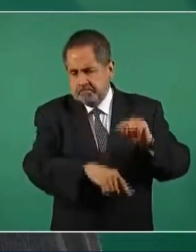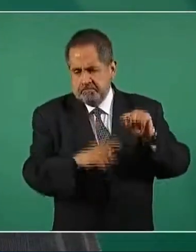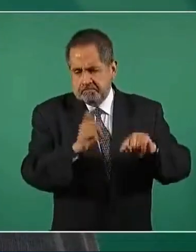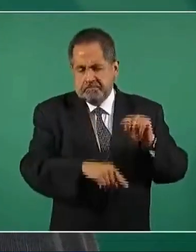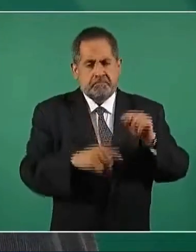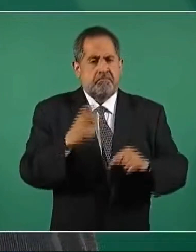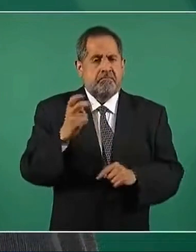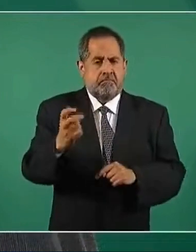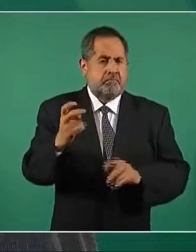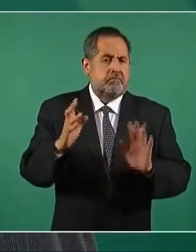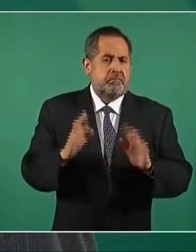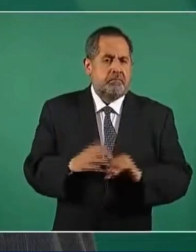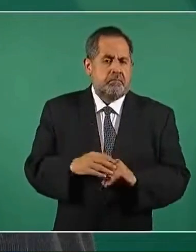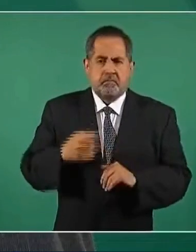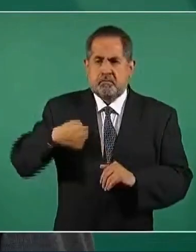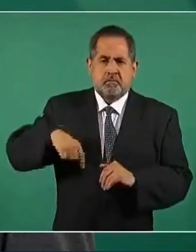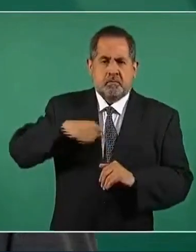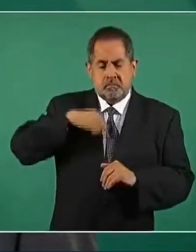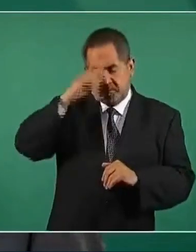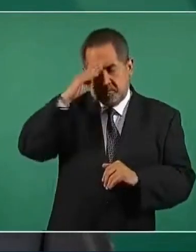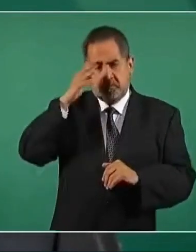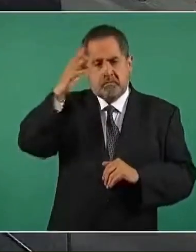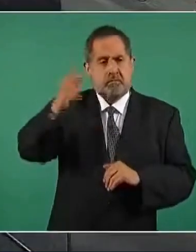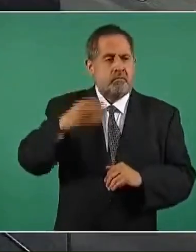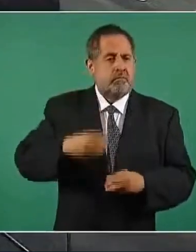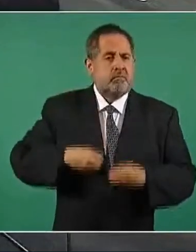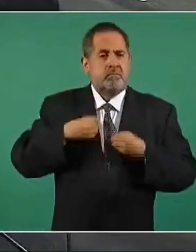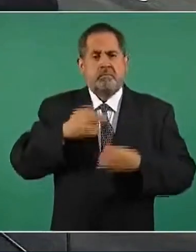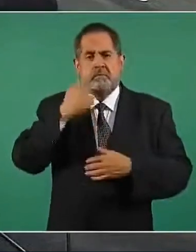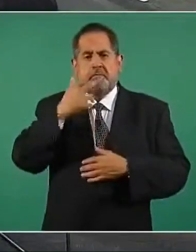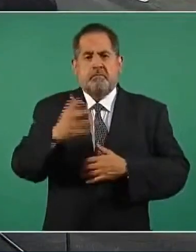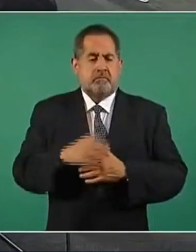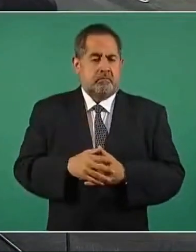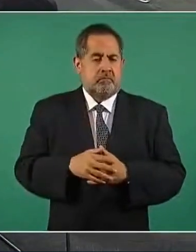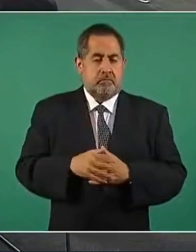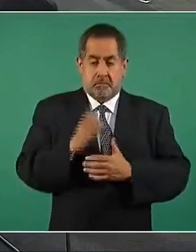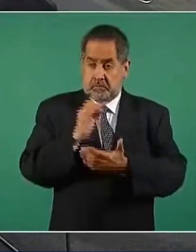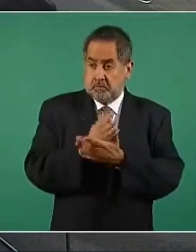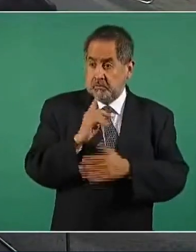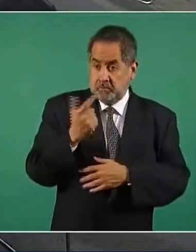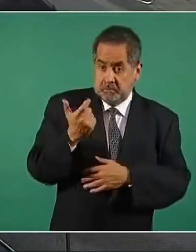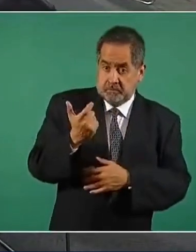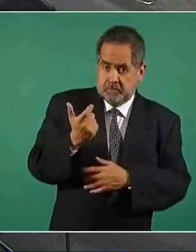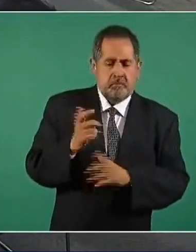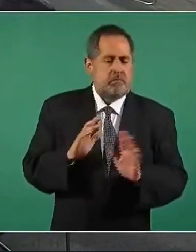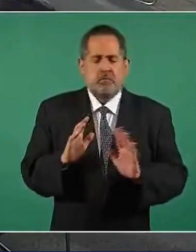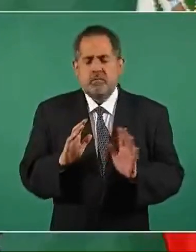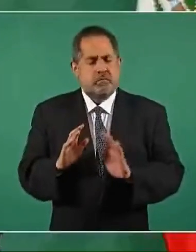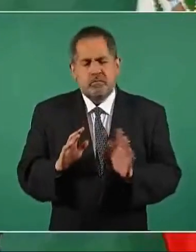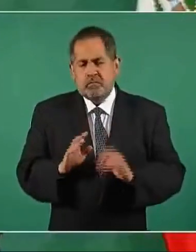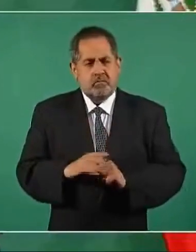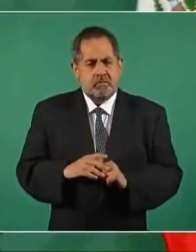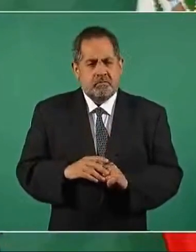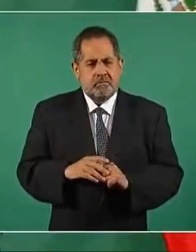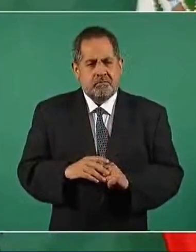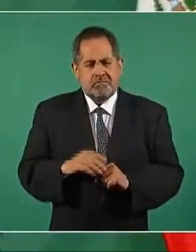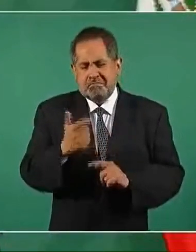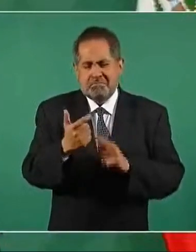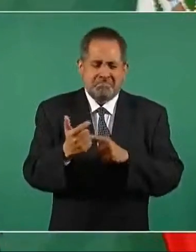porque eso es lo que nos va a conducir a una sociedad mejor. No sólo es la cuestión económica, eso